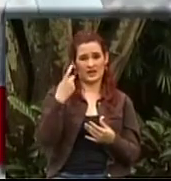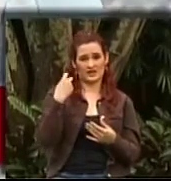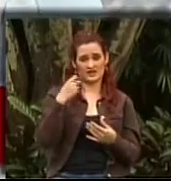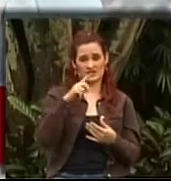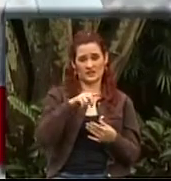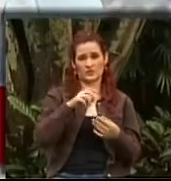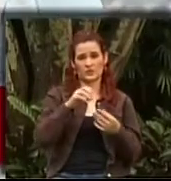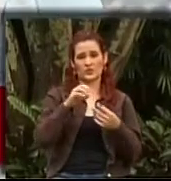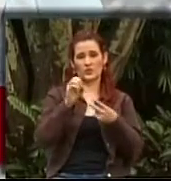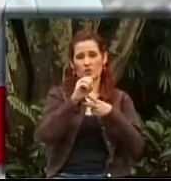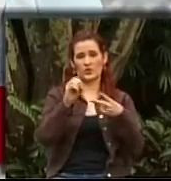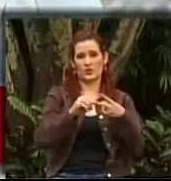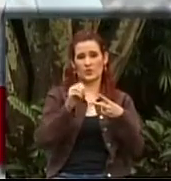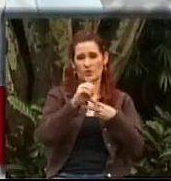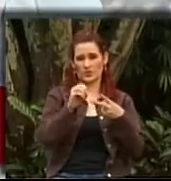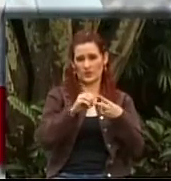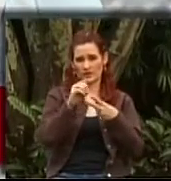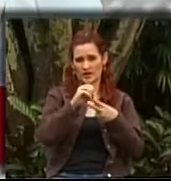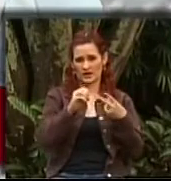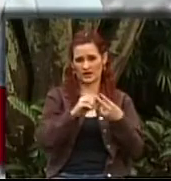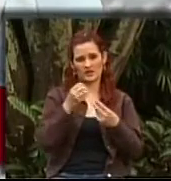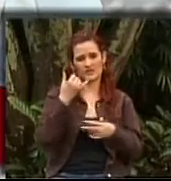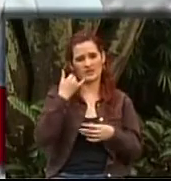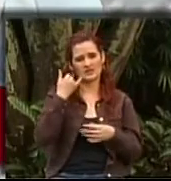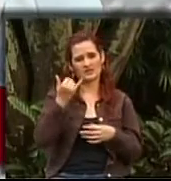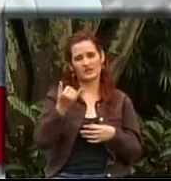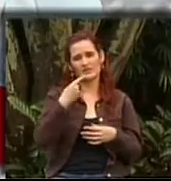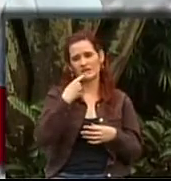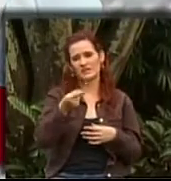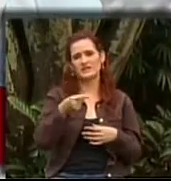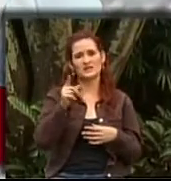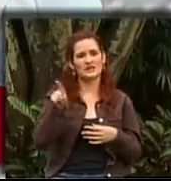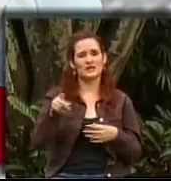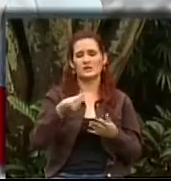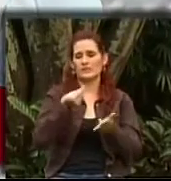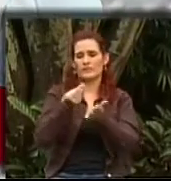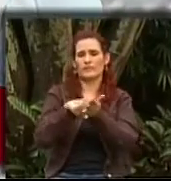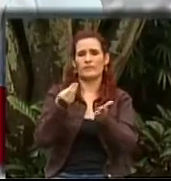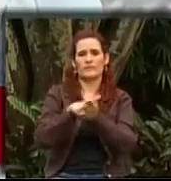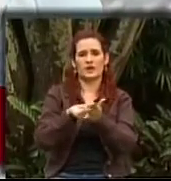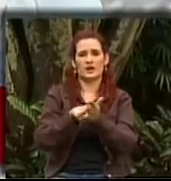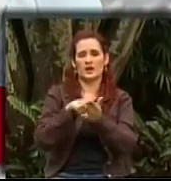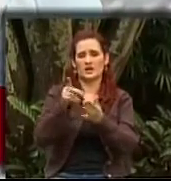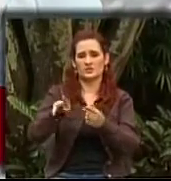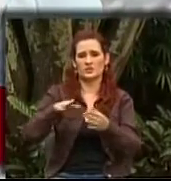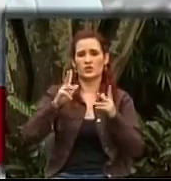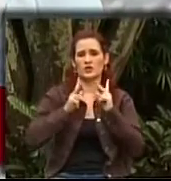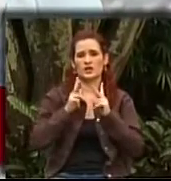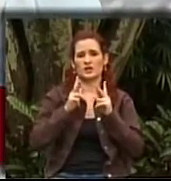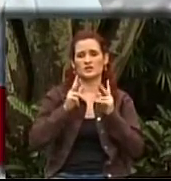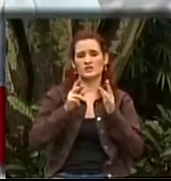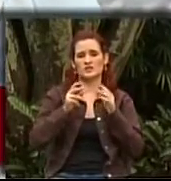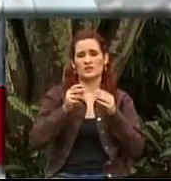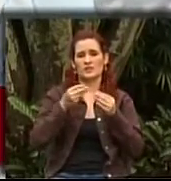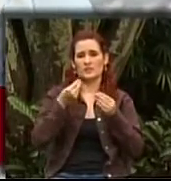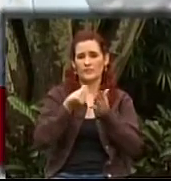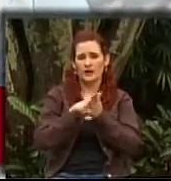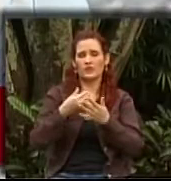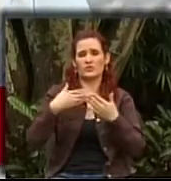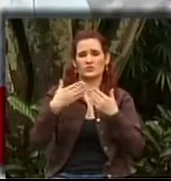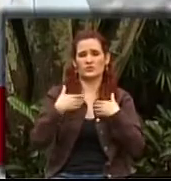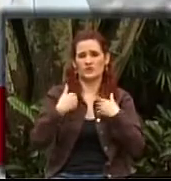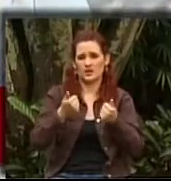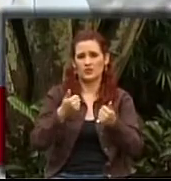de la cooperativa Cotescon me llamó y me dijo que no nos iba a pagar más la seguridad social